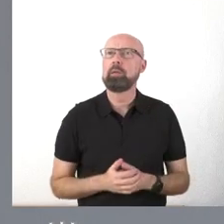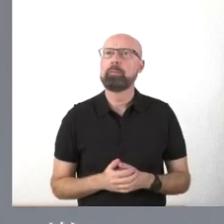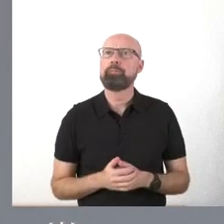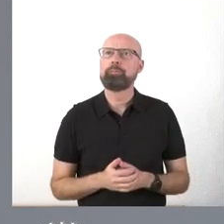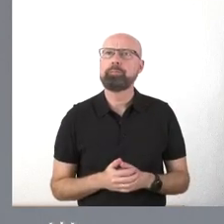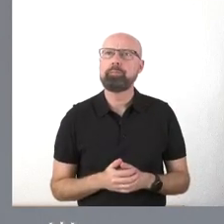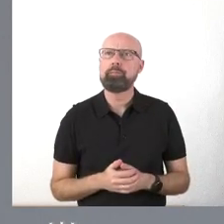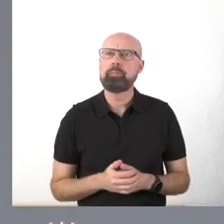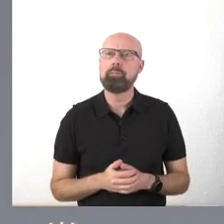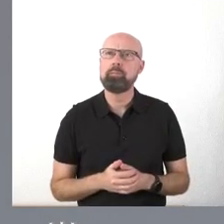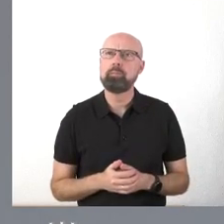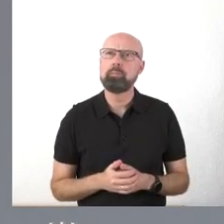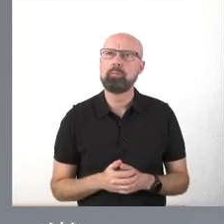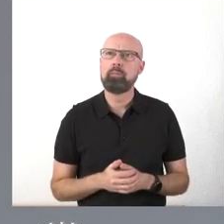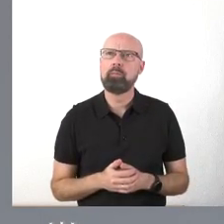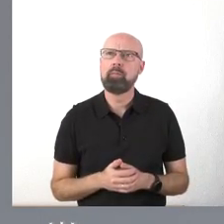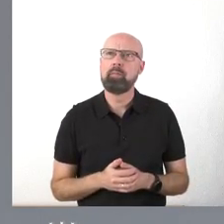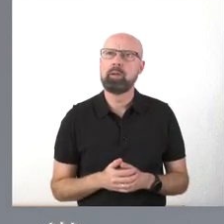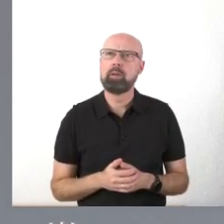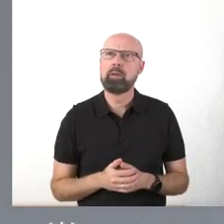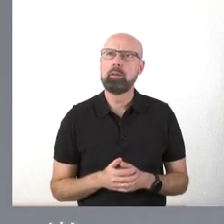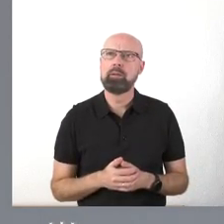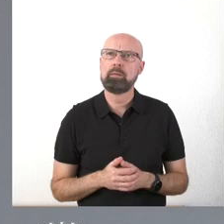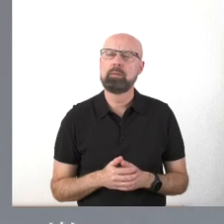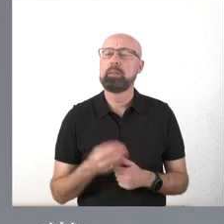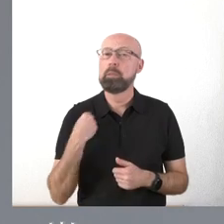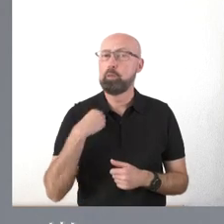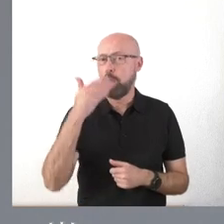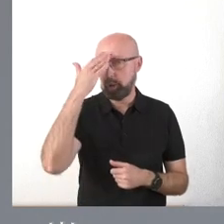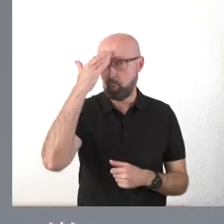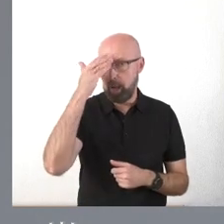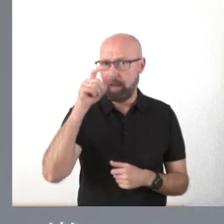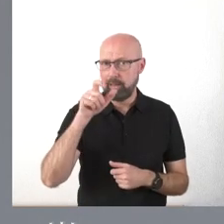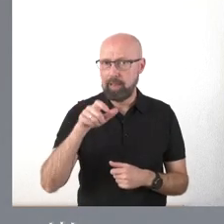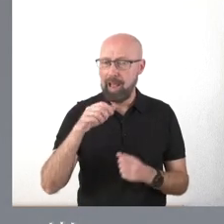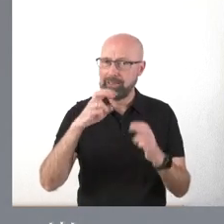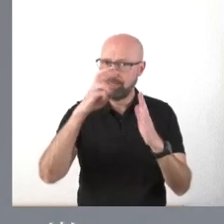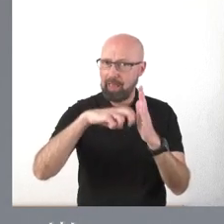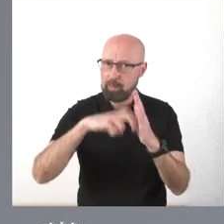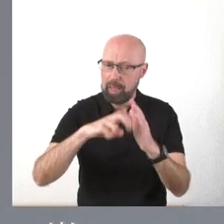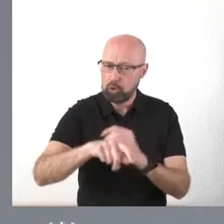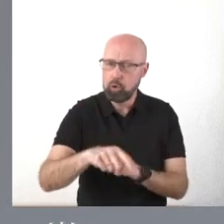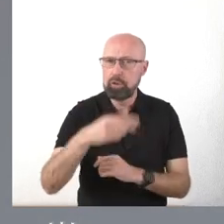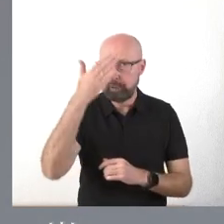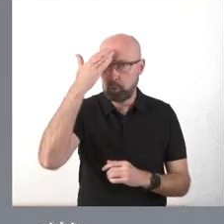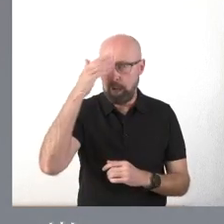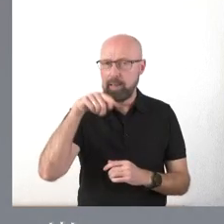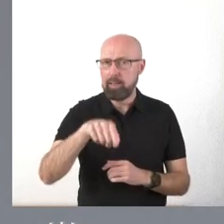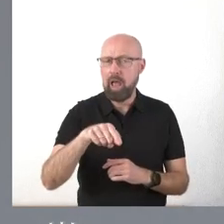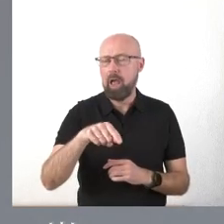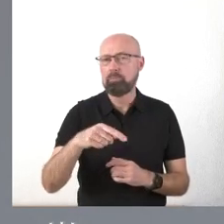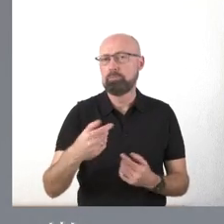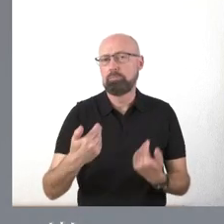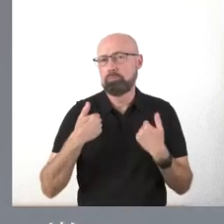que se nos transfiera la titularidad de esos yacimientos y acometer